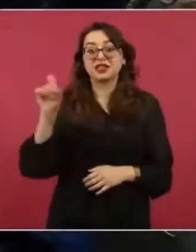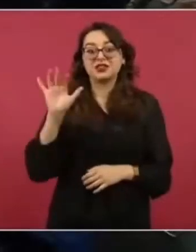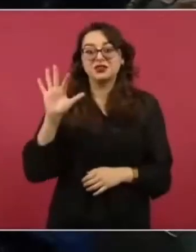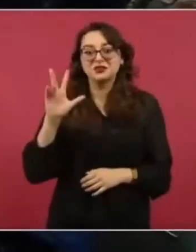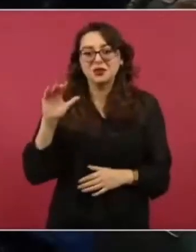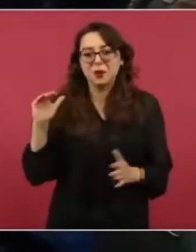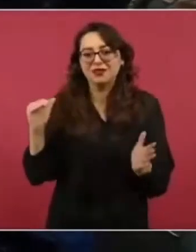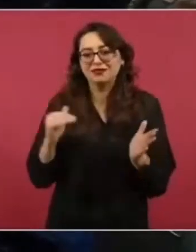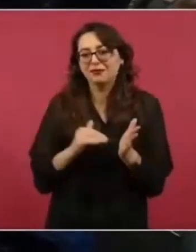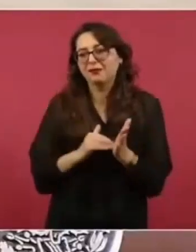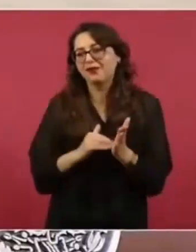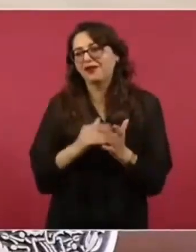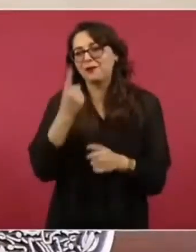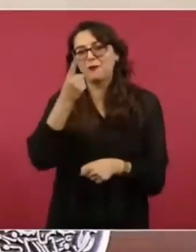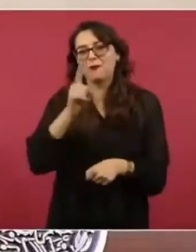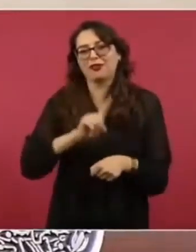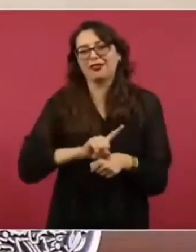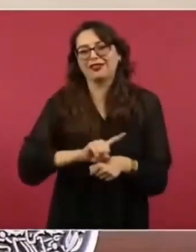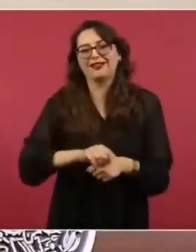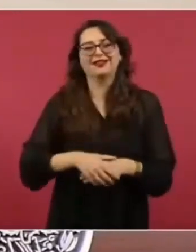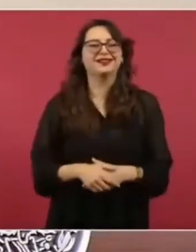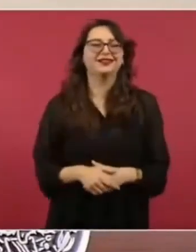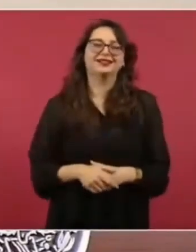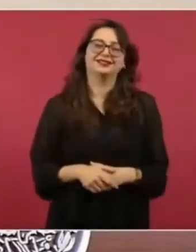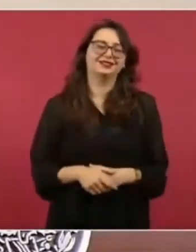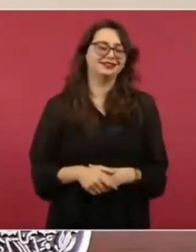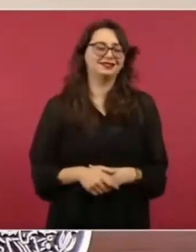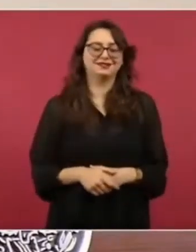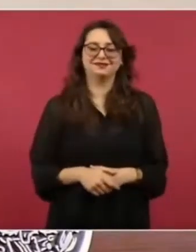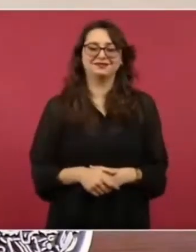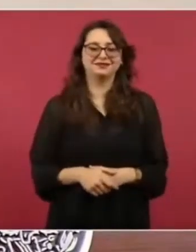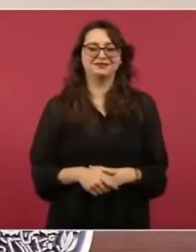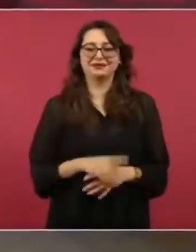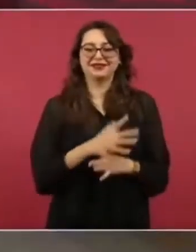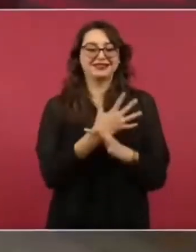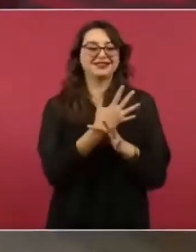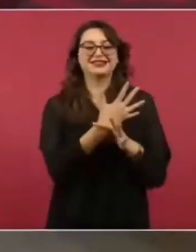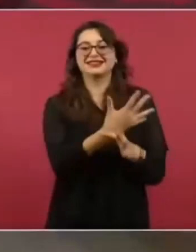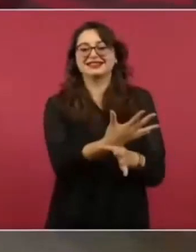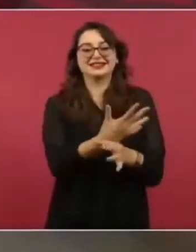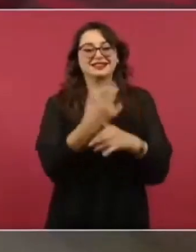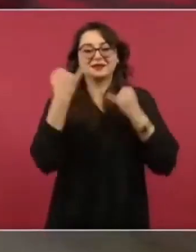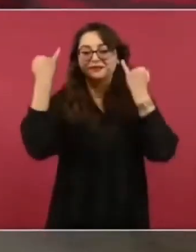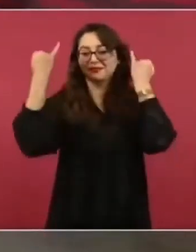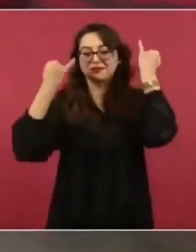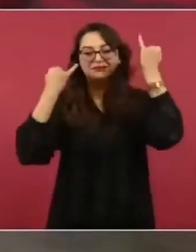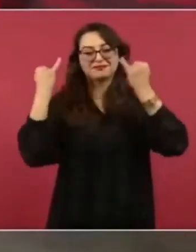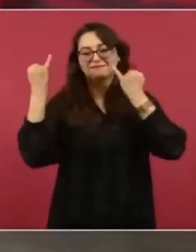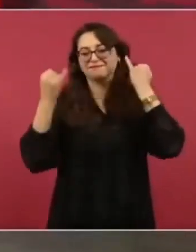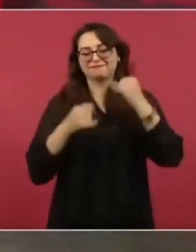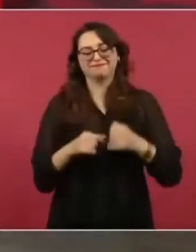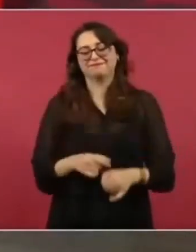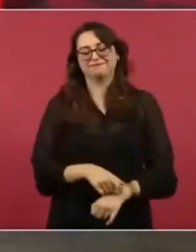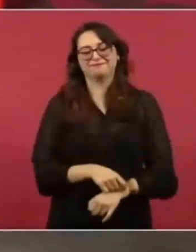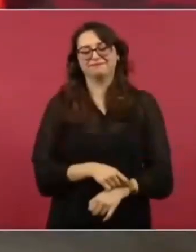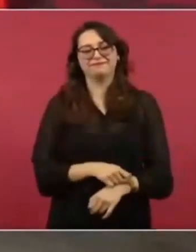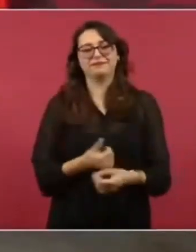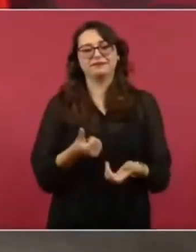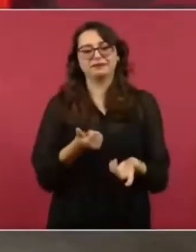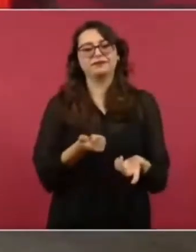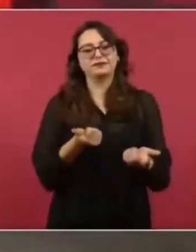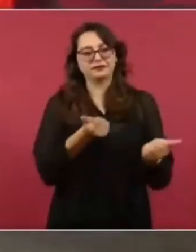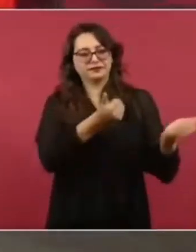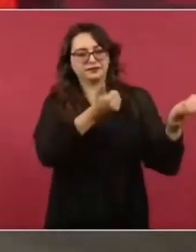mil. Vamos a dar la cifra que tenemos de cuántos fueron